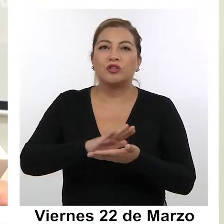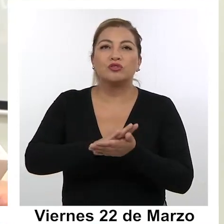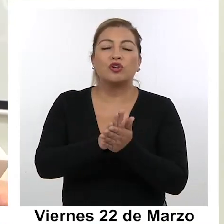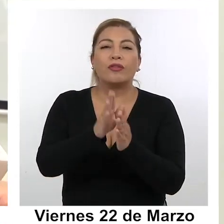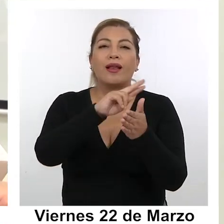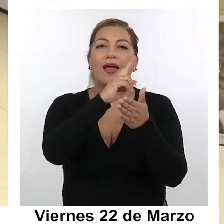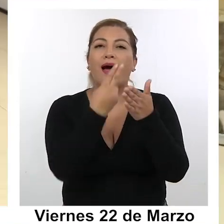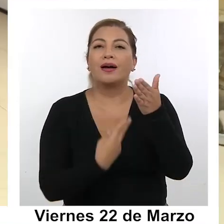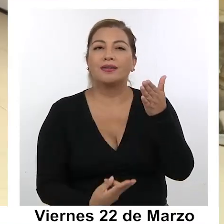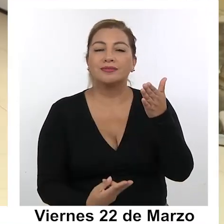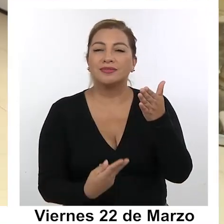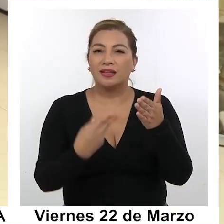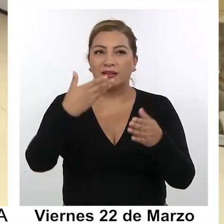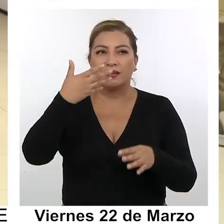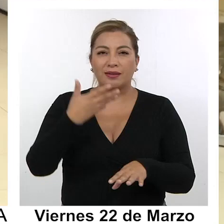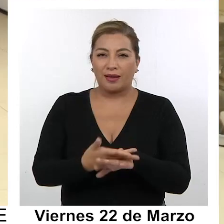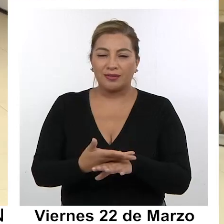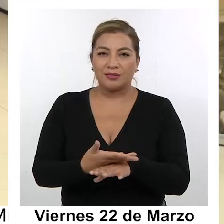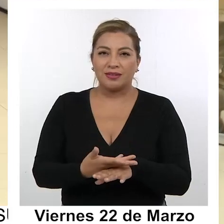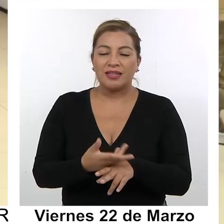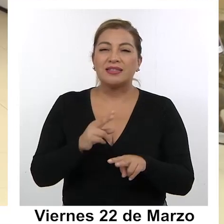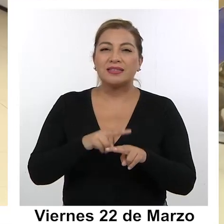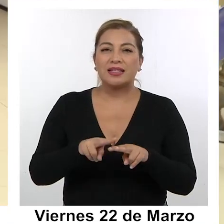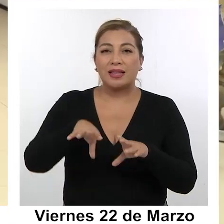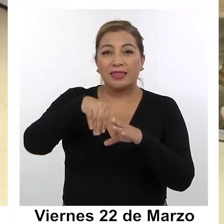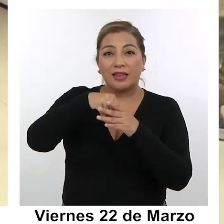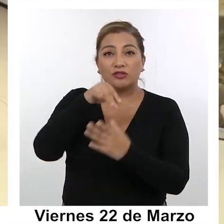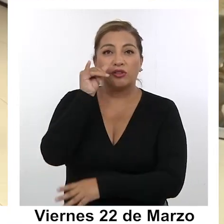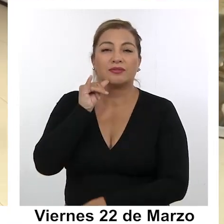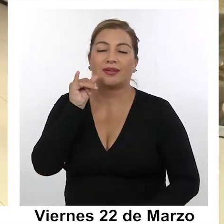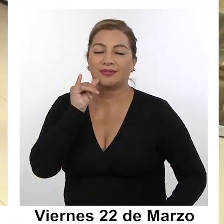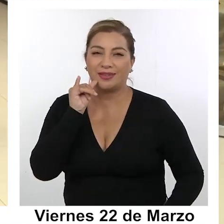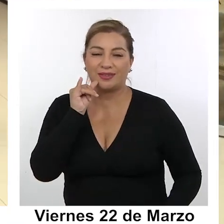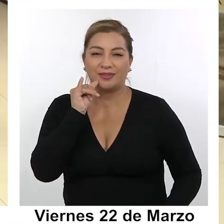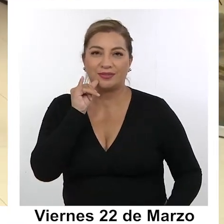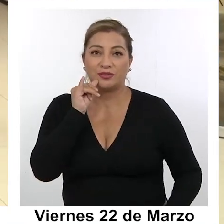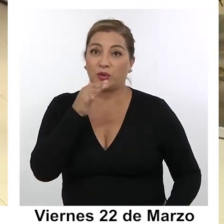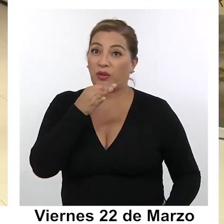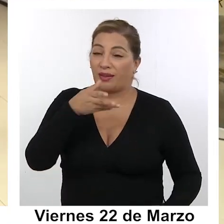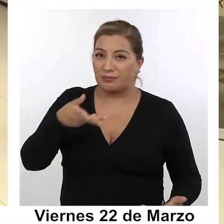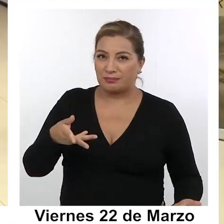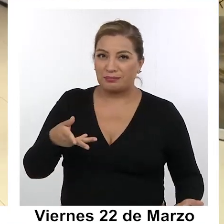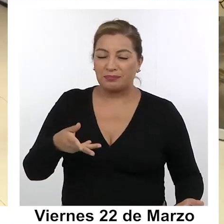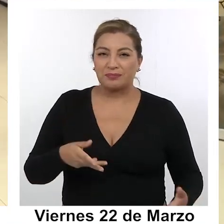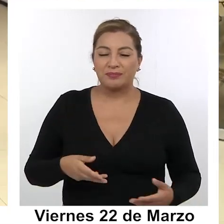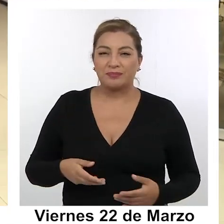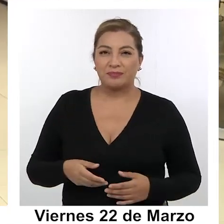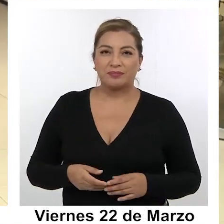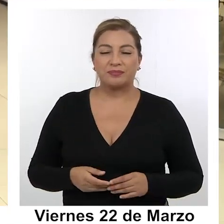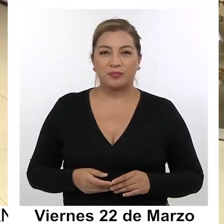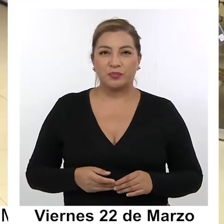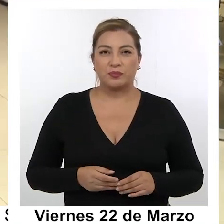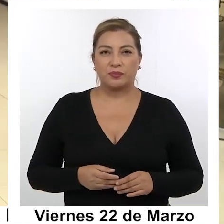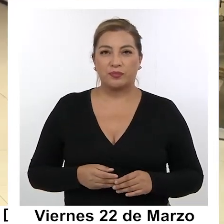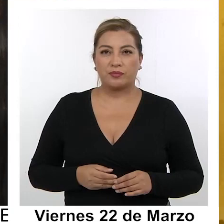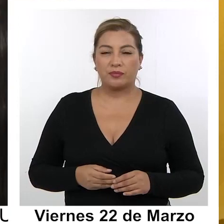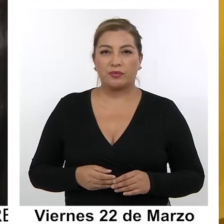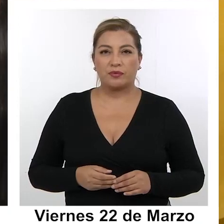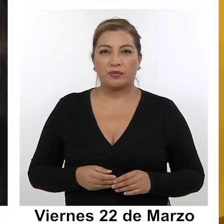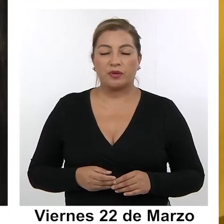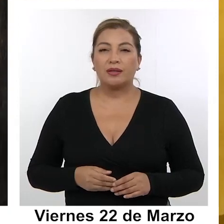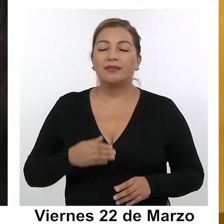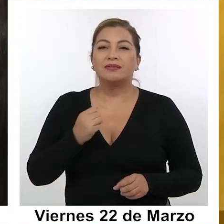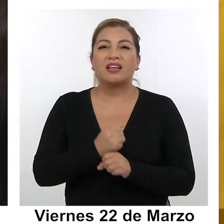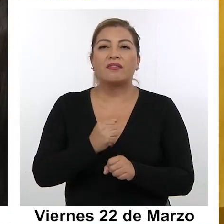artes que se realizan acá en Iquique. Entonces, como te digo yo, es en forma